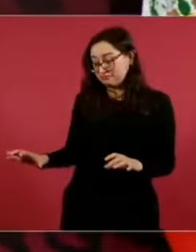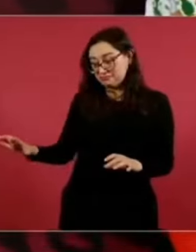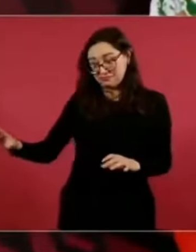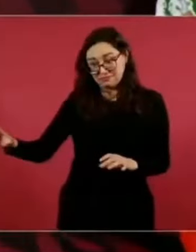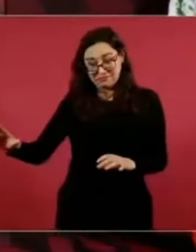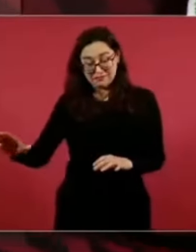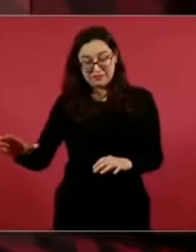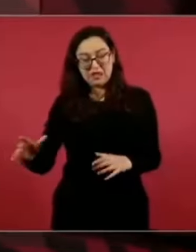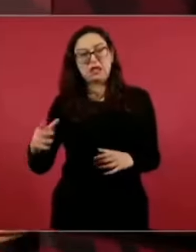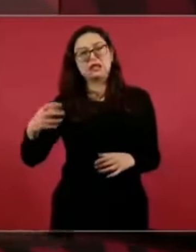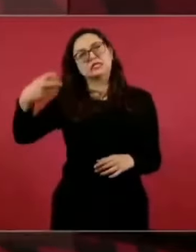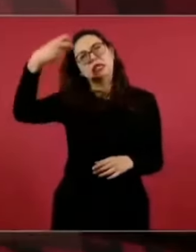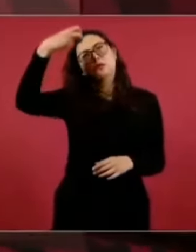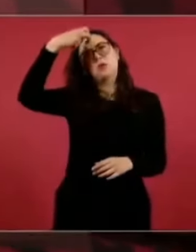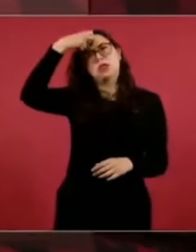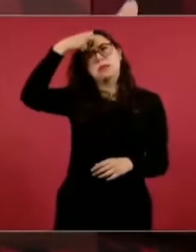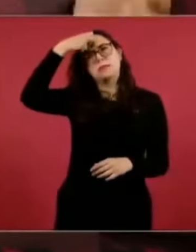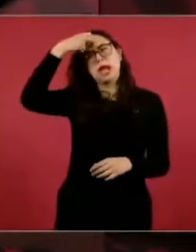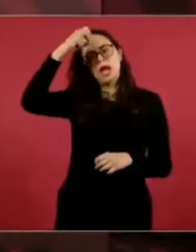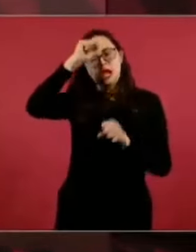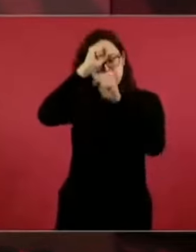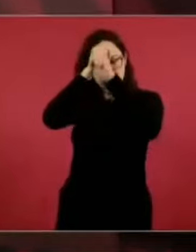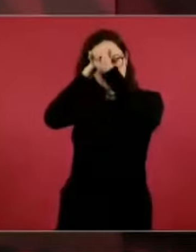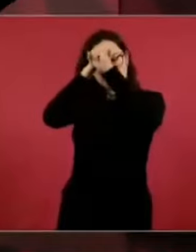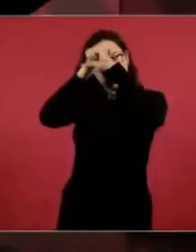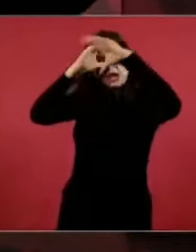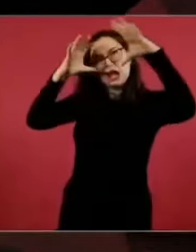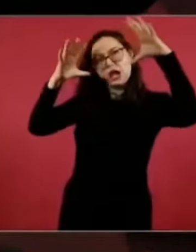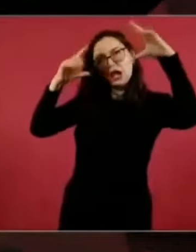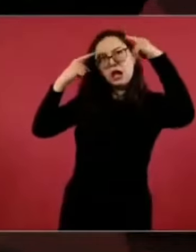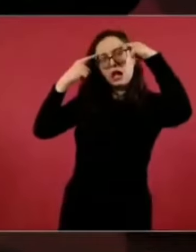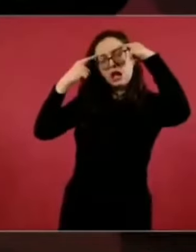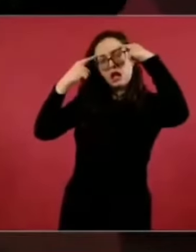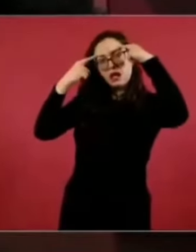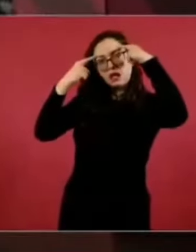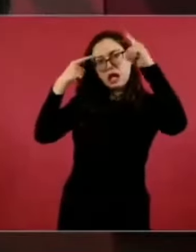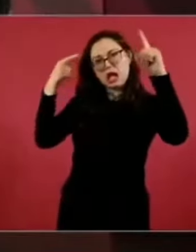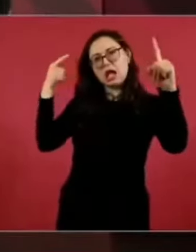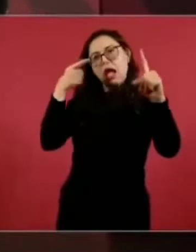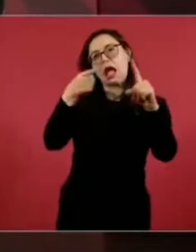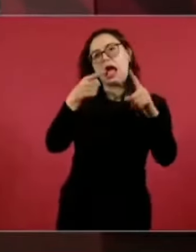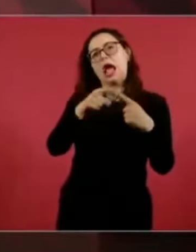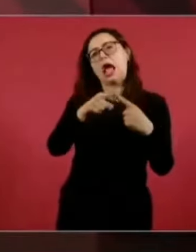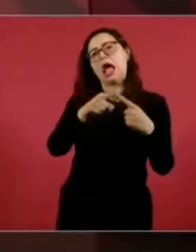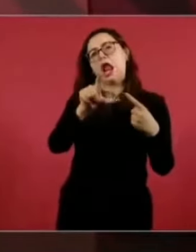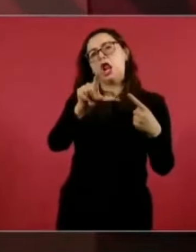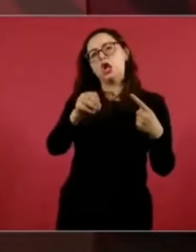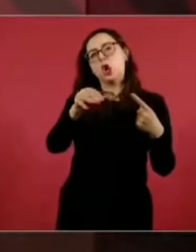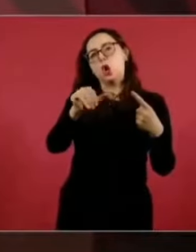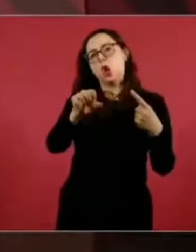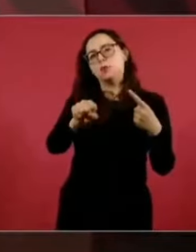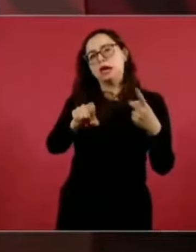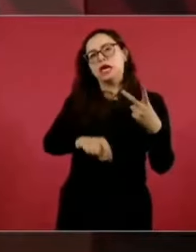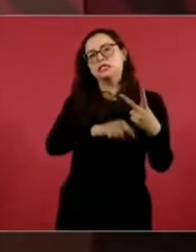en la zona residencial